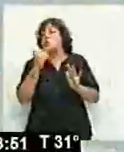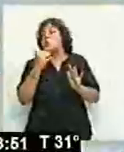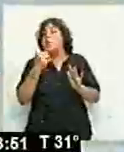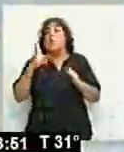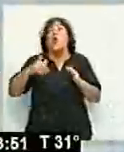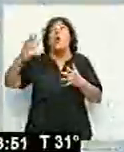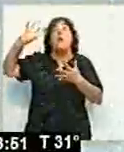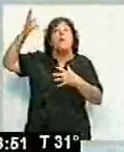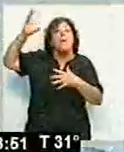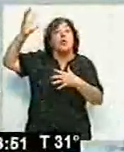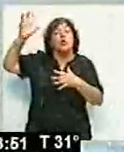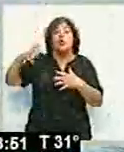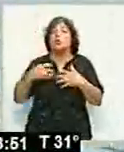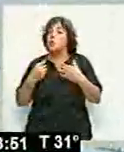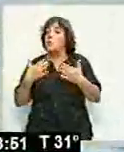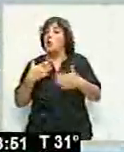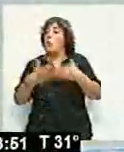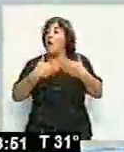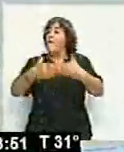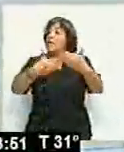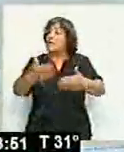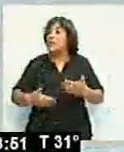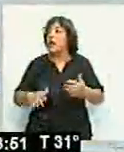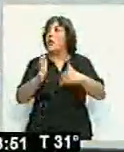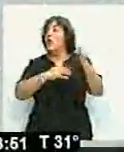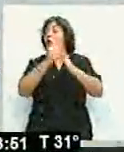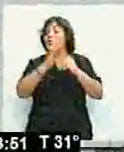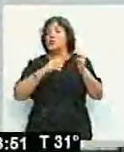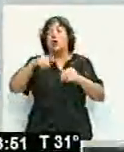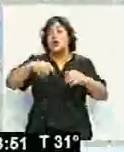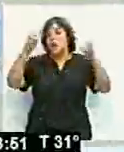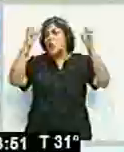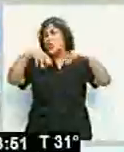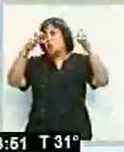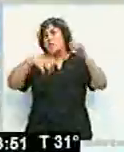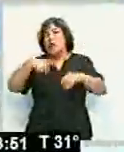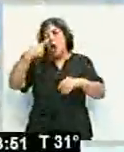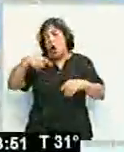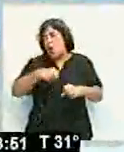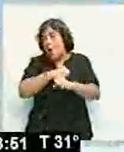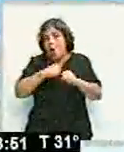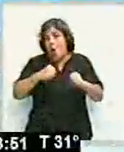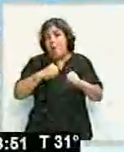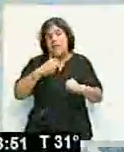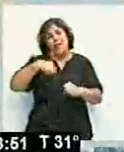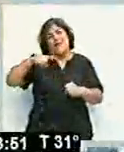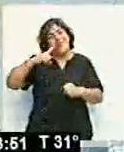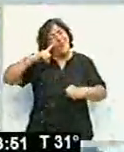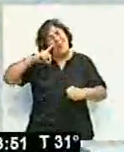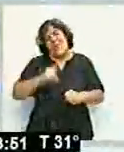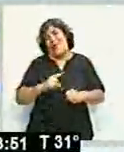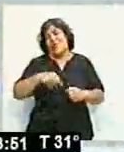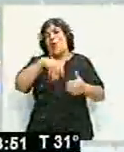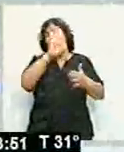tiempo, cómo vamos avanzando con las obras. Esta lluvia desde el último momento nos ha perjudicado en la